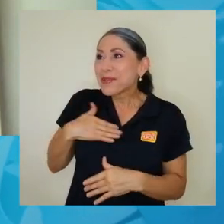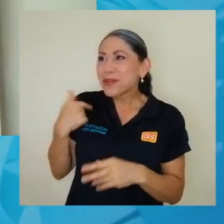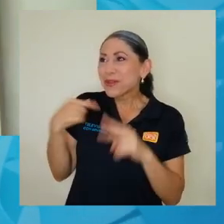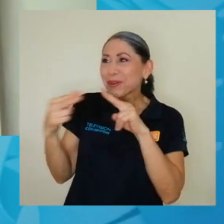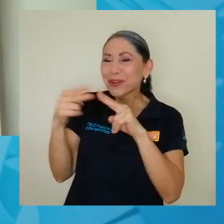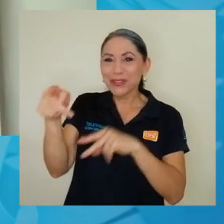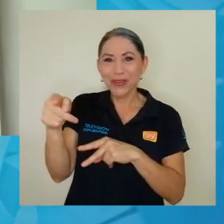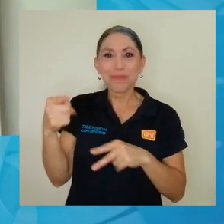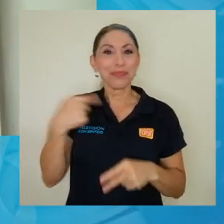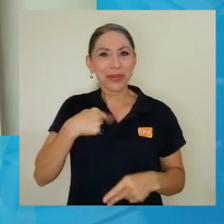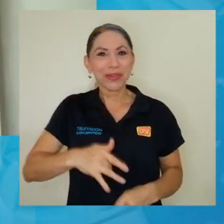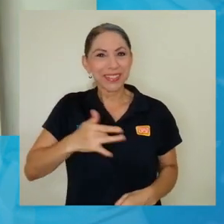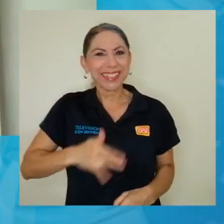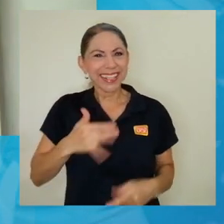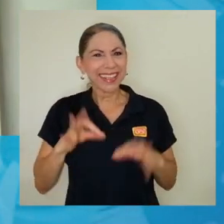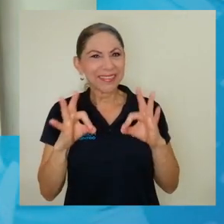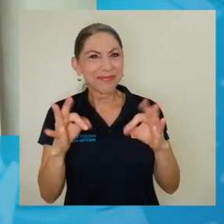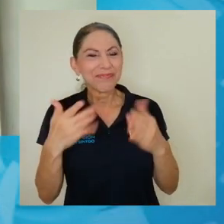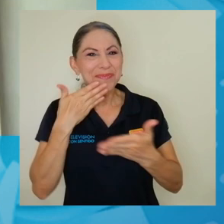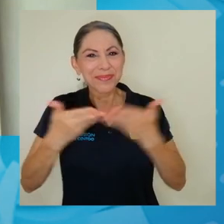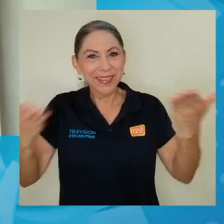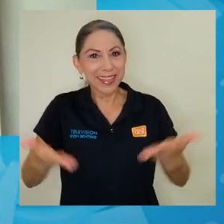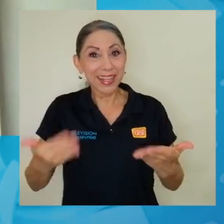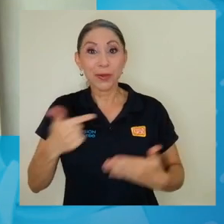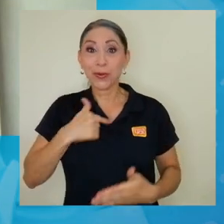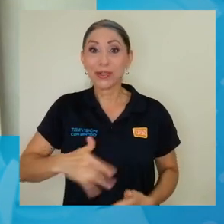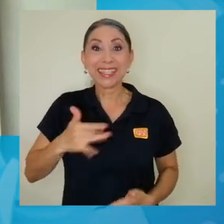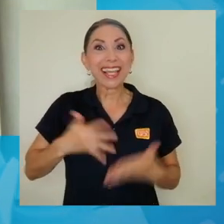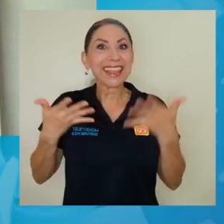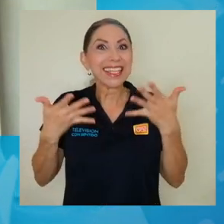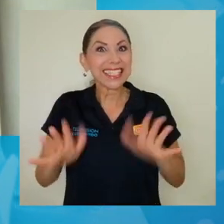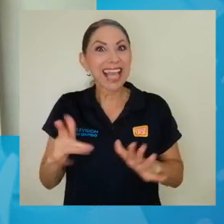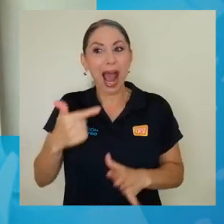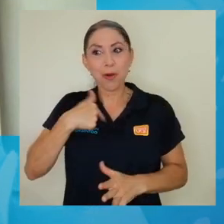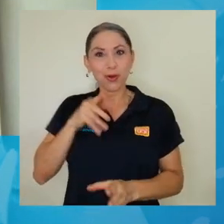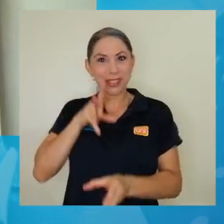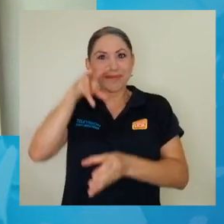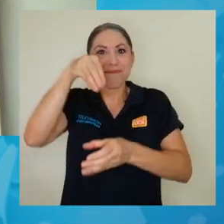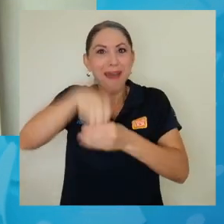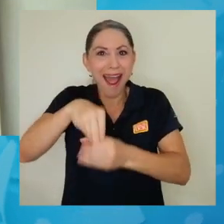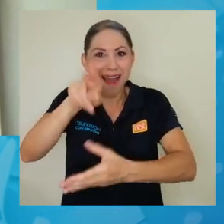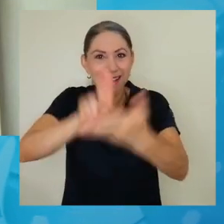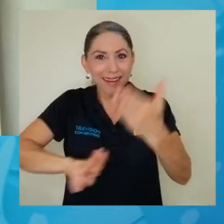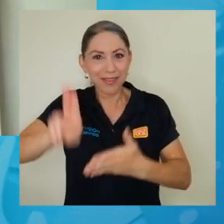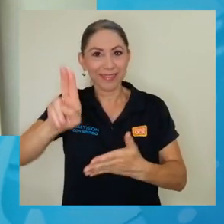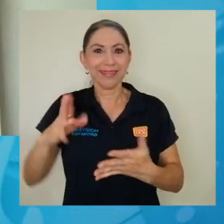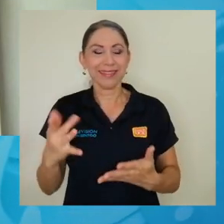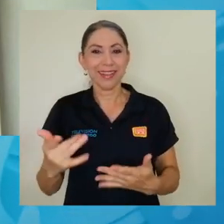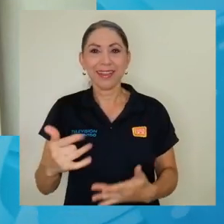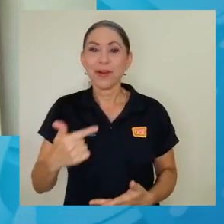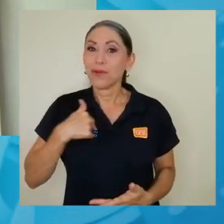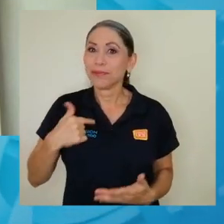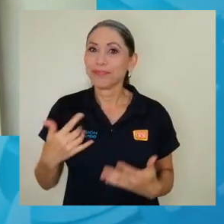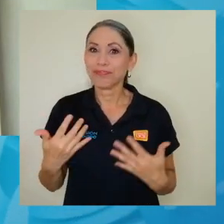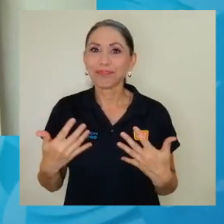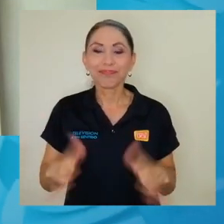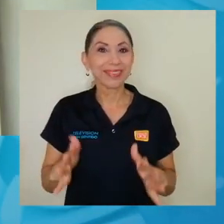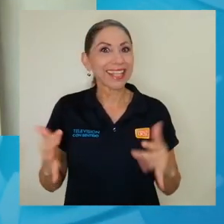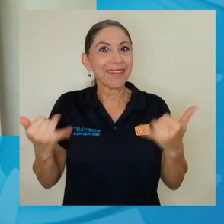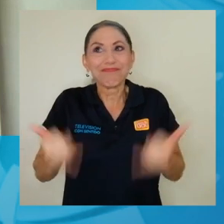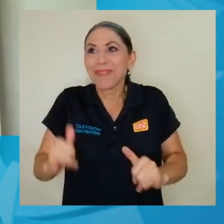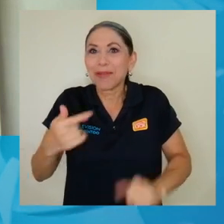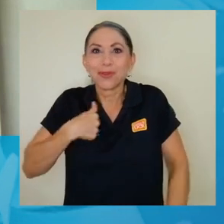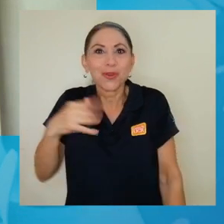¡Ay ese yo lo conozco! Hace que uno se sienta realmente bienvenido, aunque sienta que uno ya es parte de la universidad, hace que uno ya